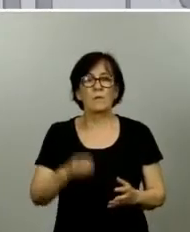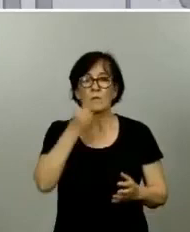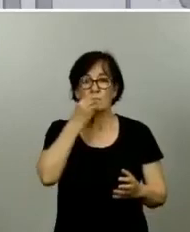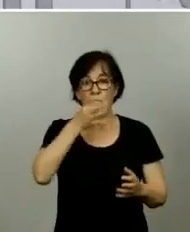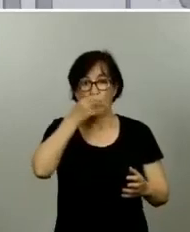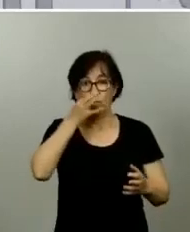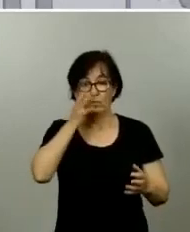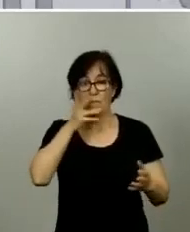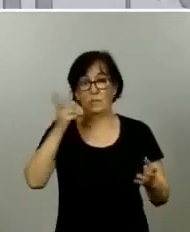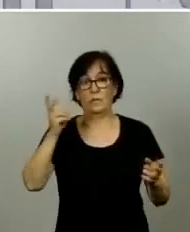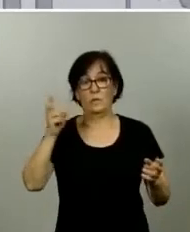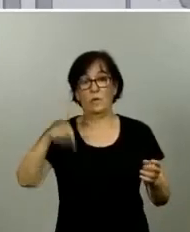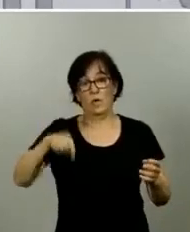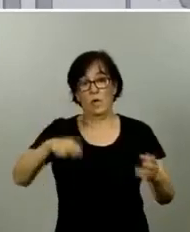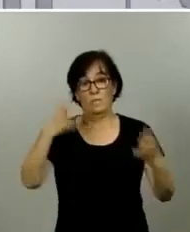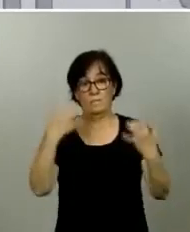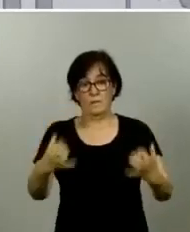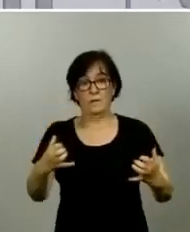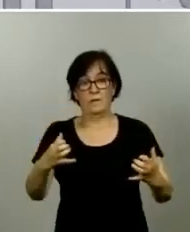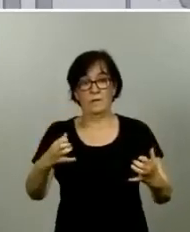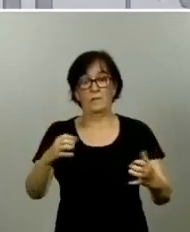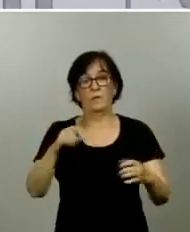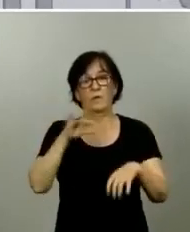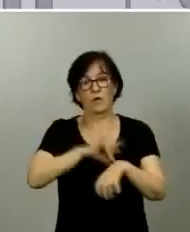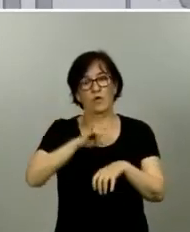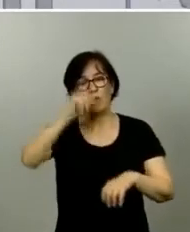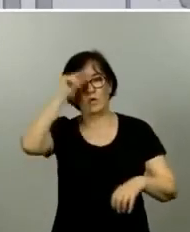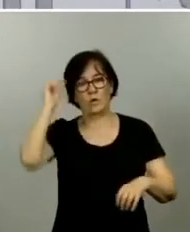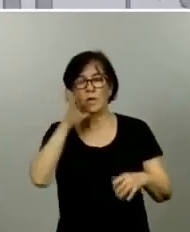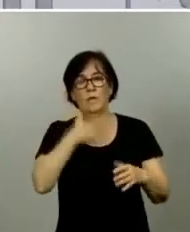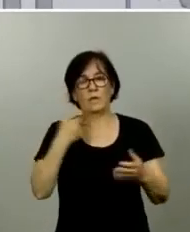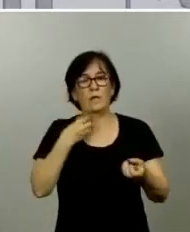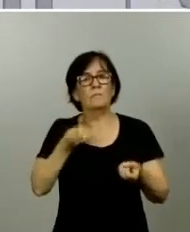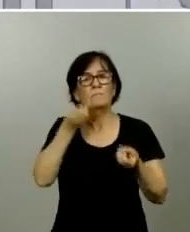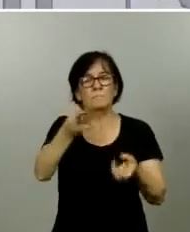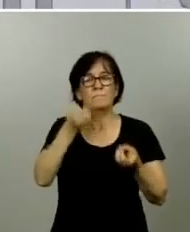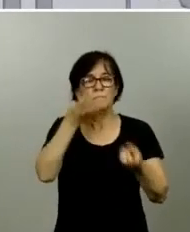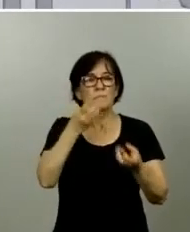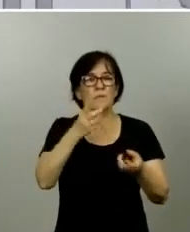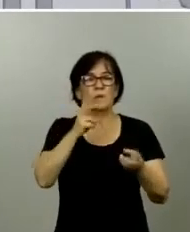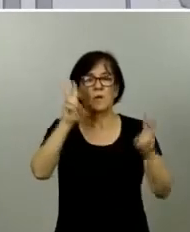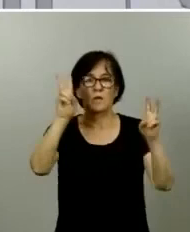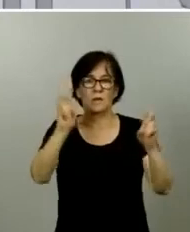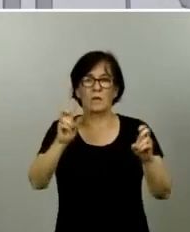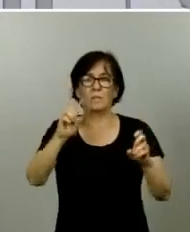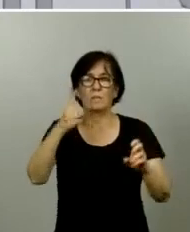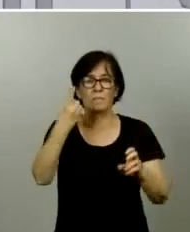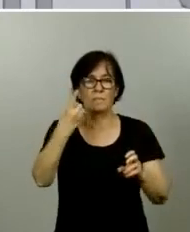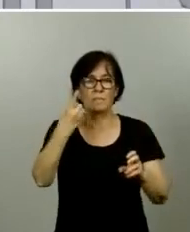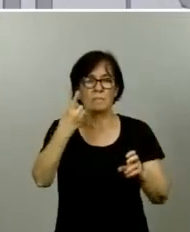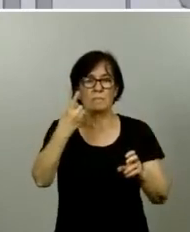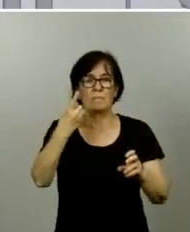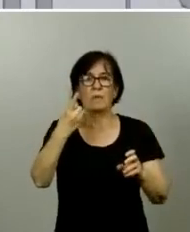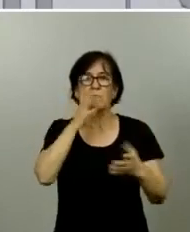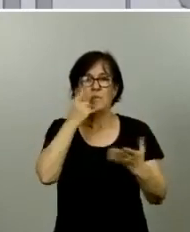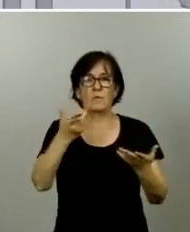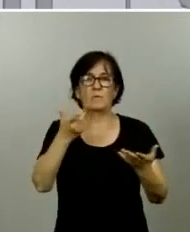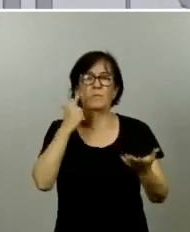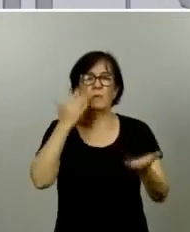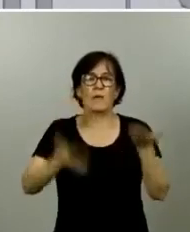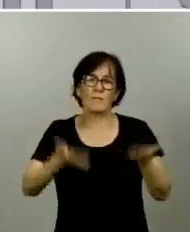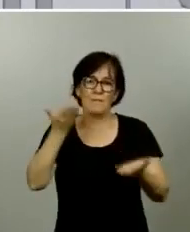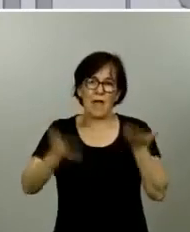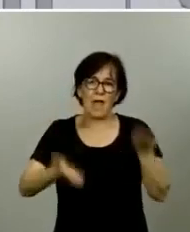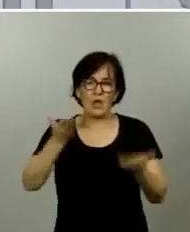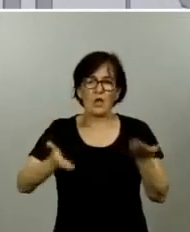Fernando Simón y quisiera compartir con ustedes algunas cuestiones. En primer lugar, una valoración muy breve de los